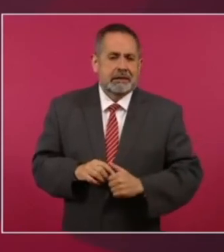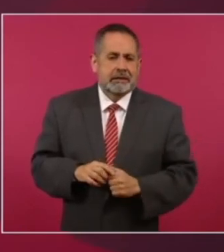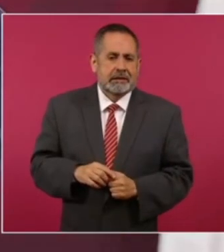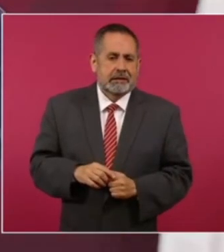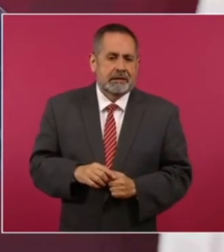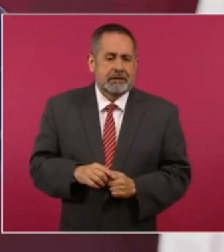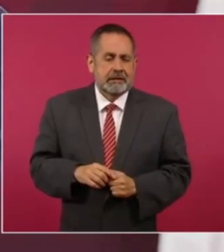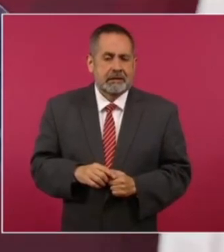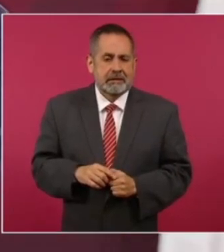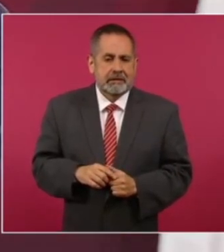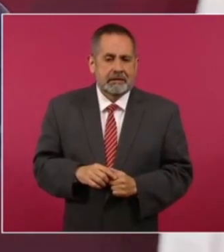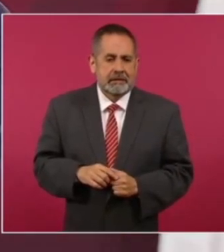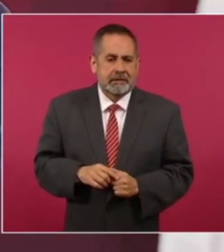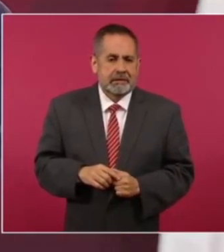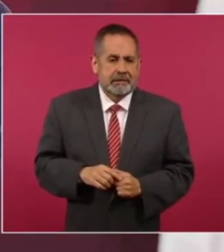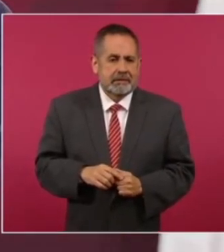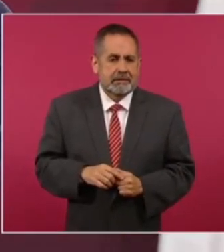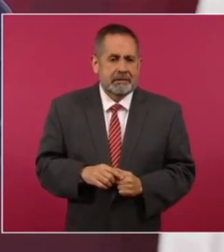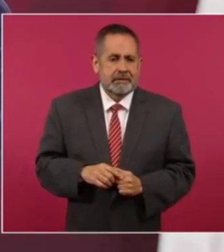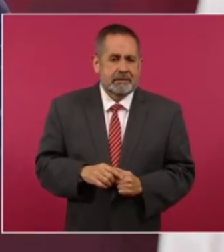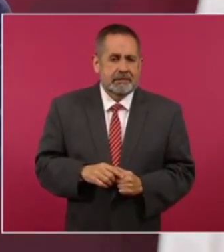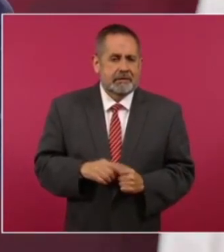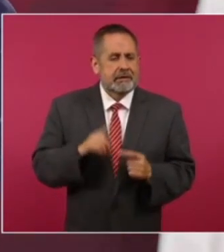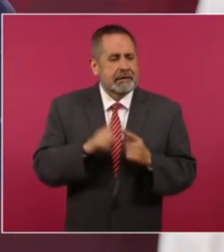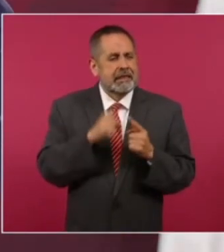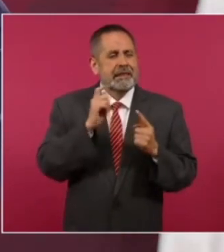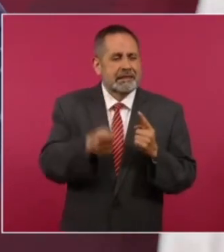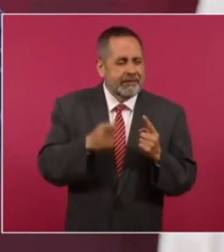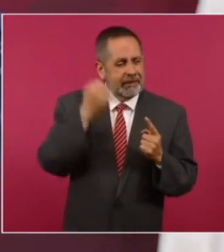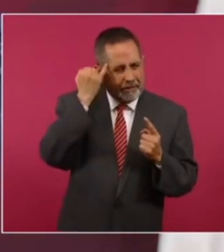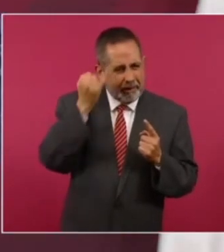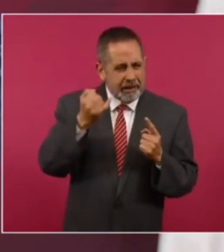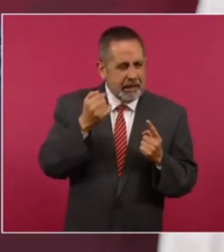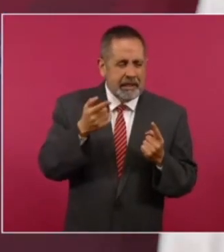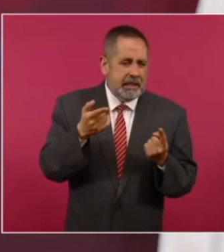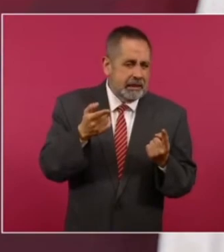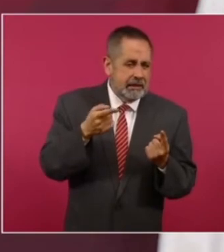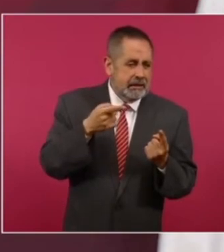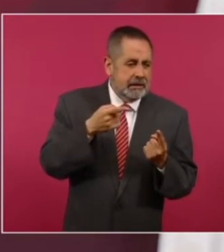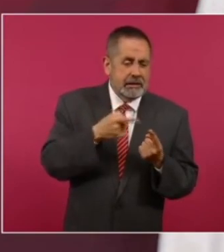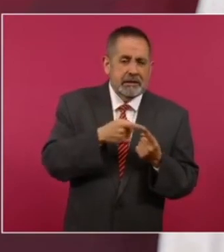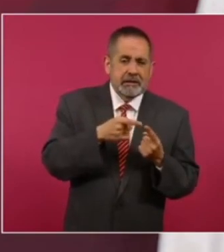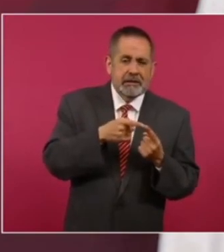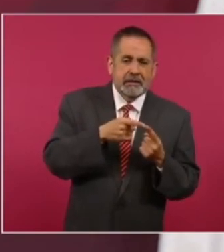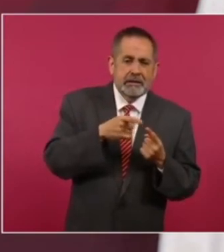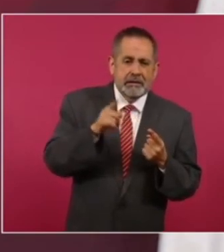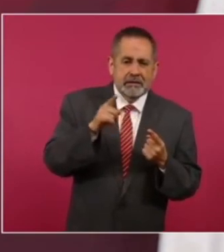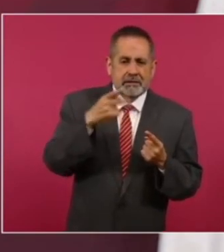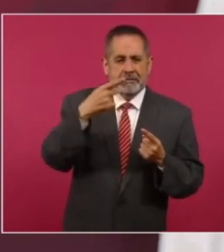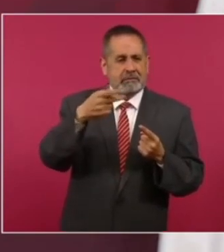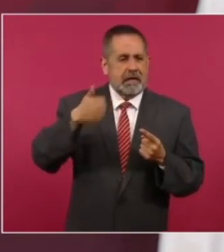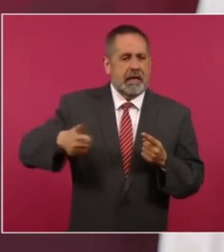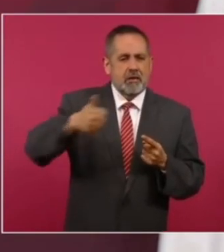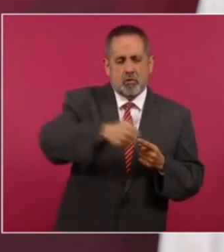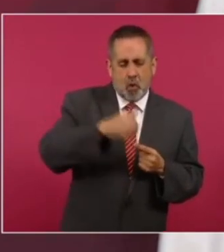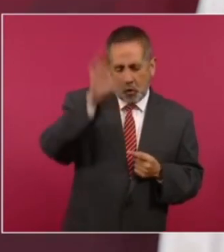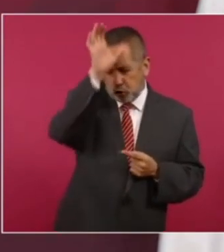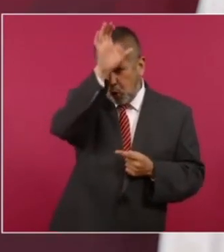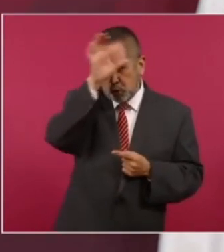que implica en la conciencia de cada quien